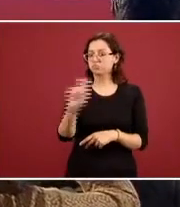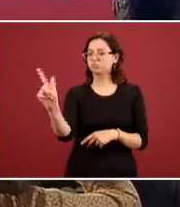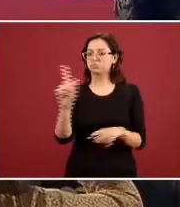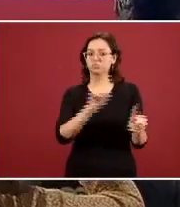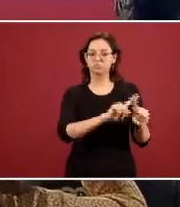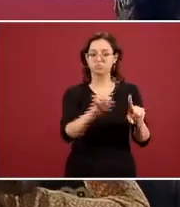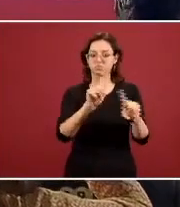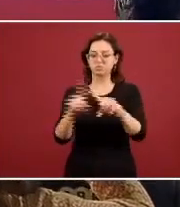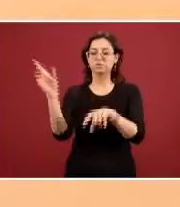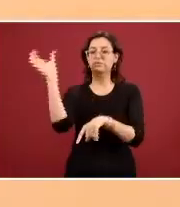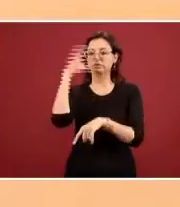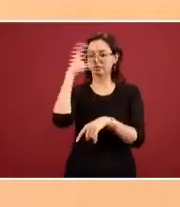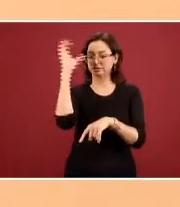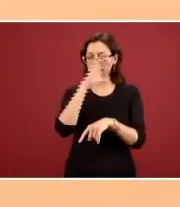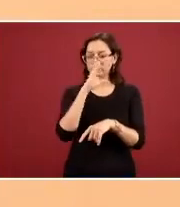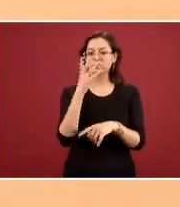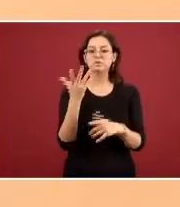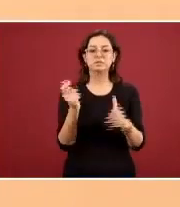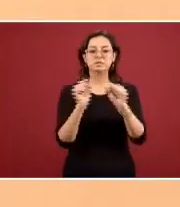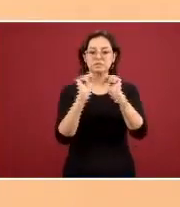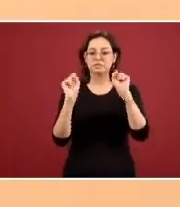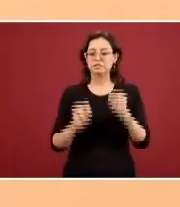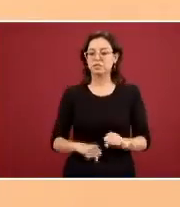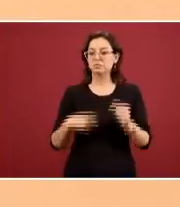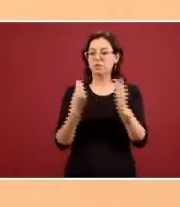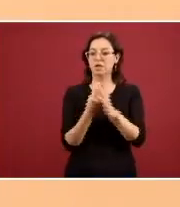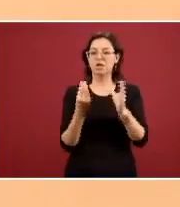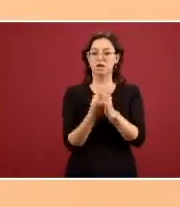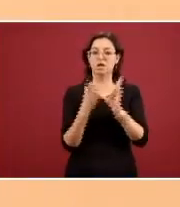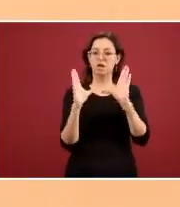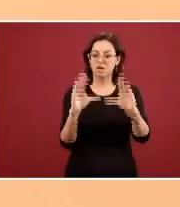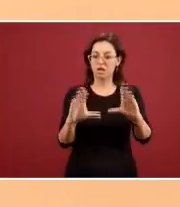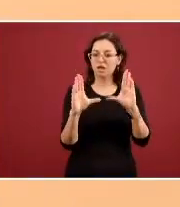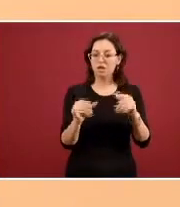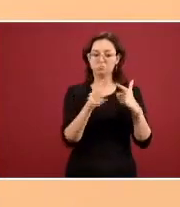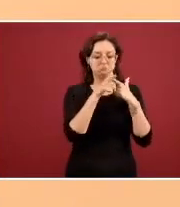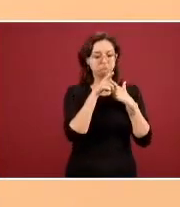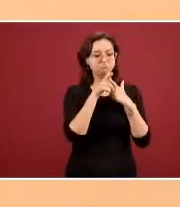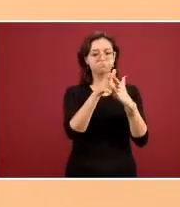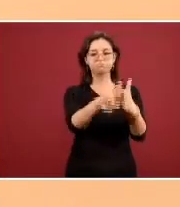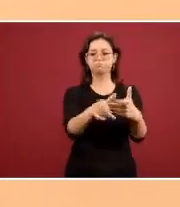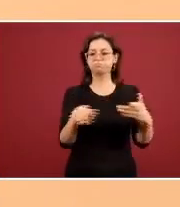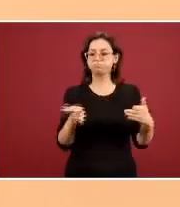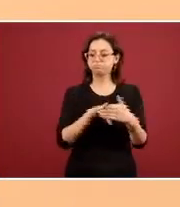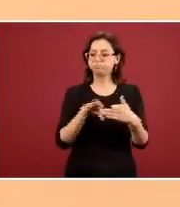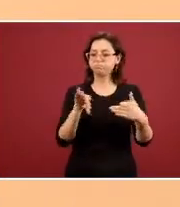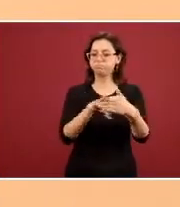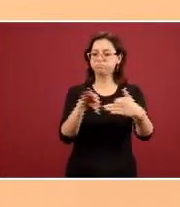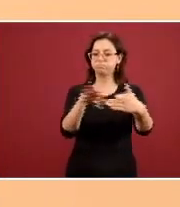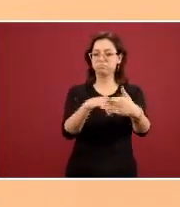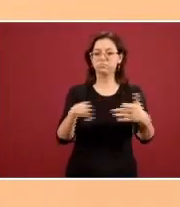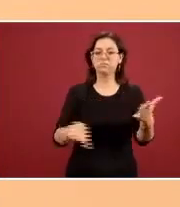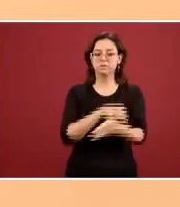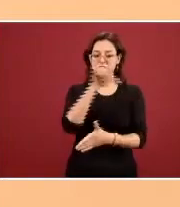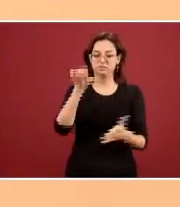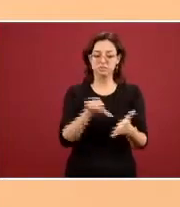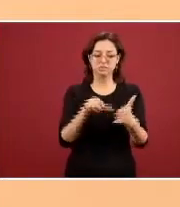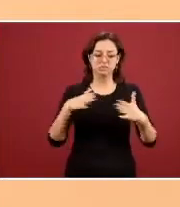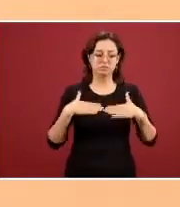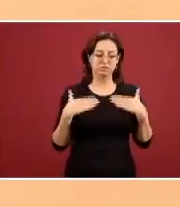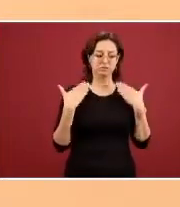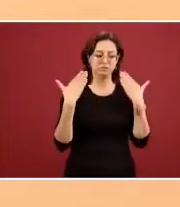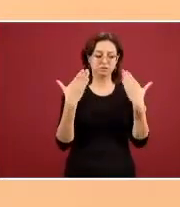científicos y con un sistema de capacitación continuo es son centros confiables